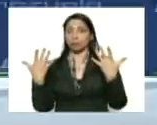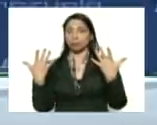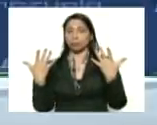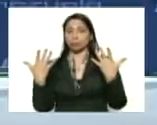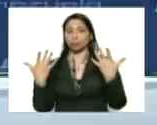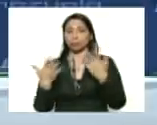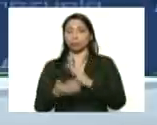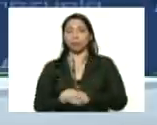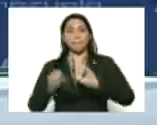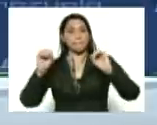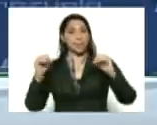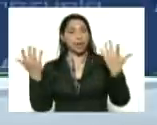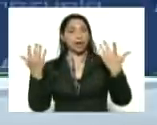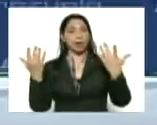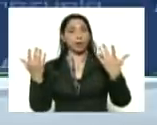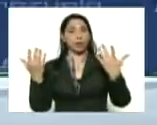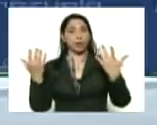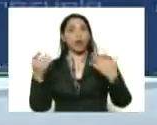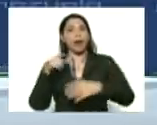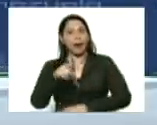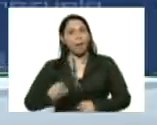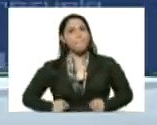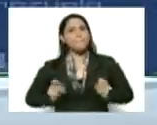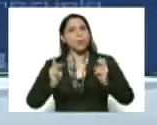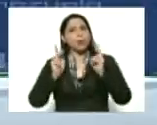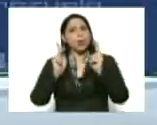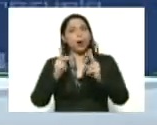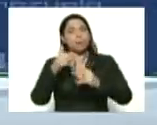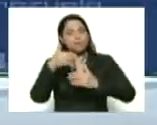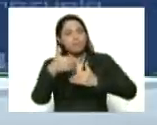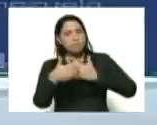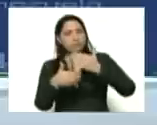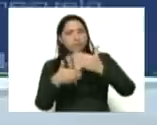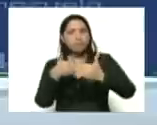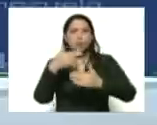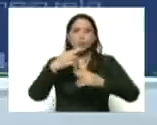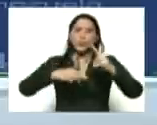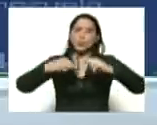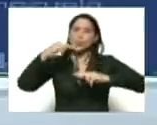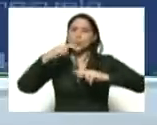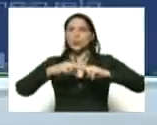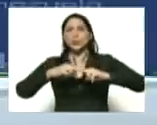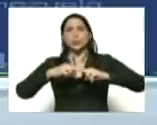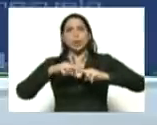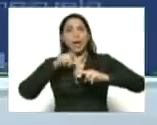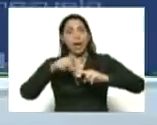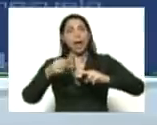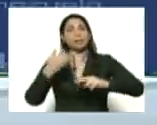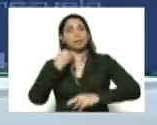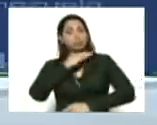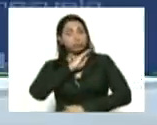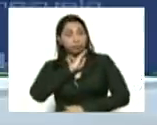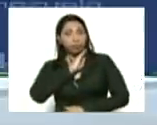un milagro por eso que digo es la oportunidad avancemos y construyamos y de esta pandemia